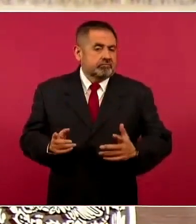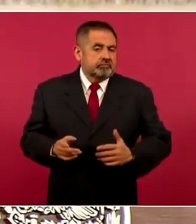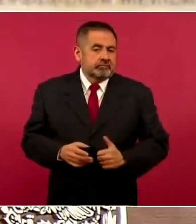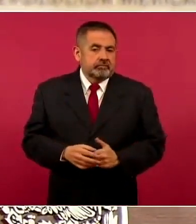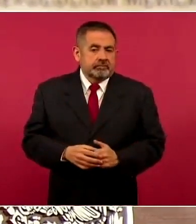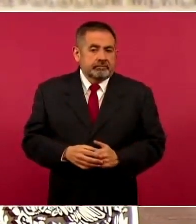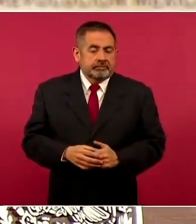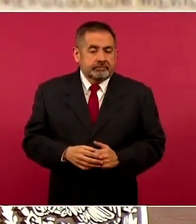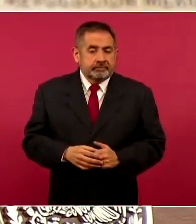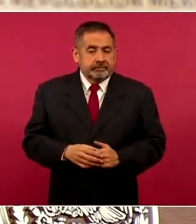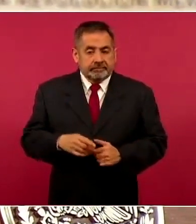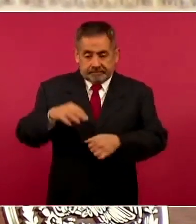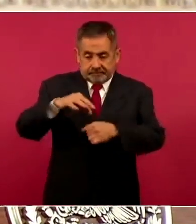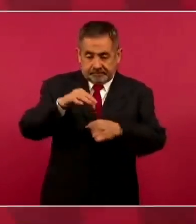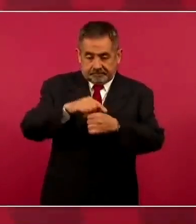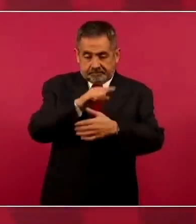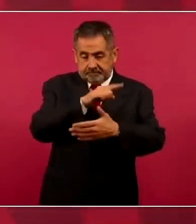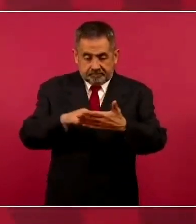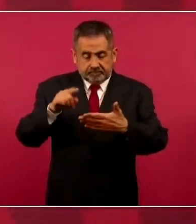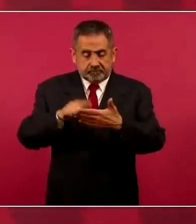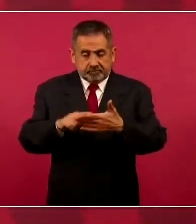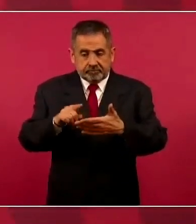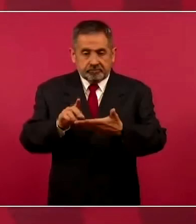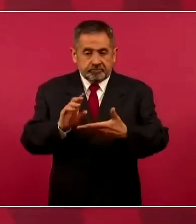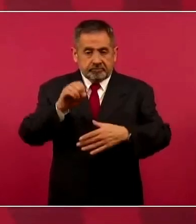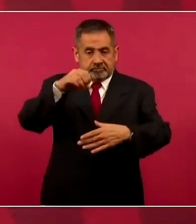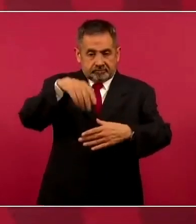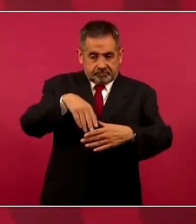Que las elecciones sean libres y limpias.